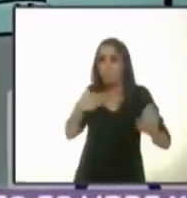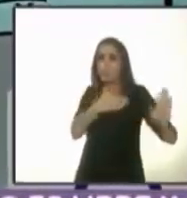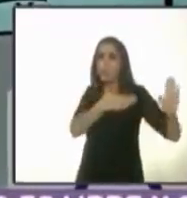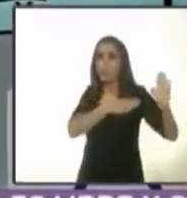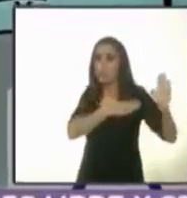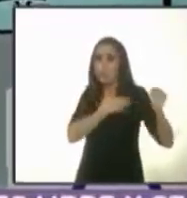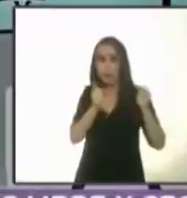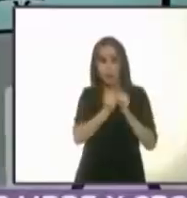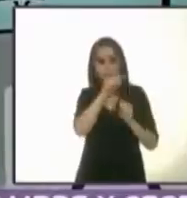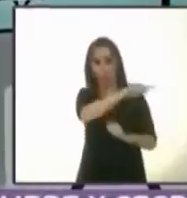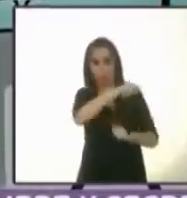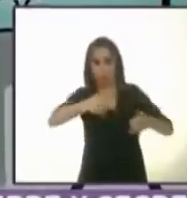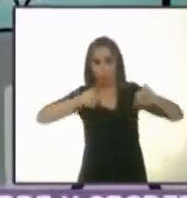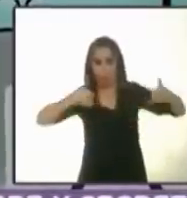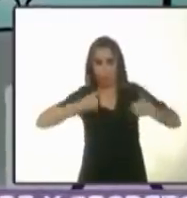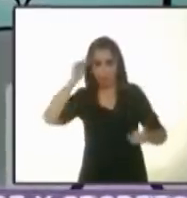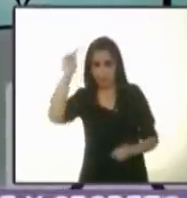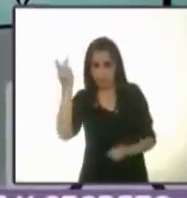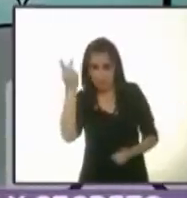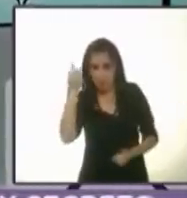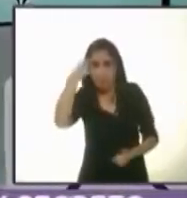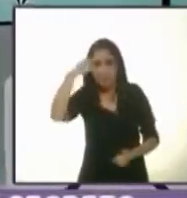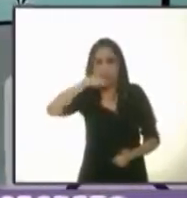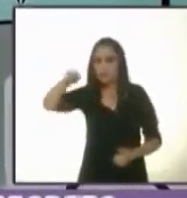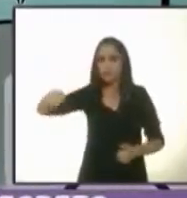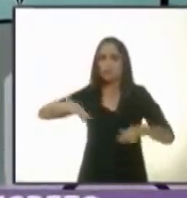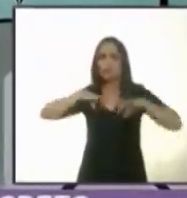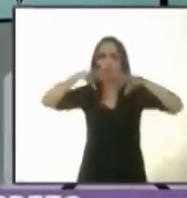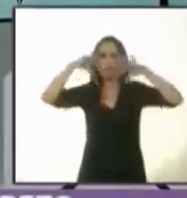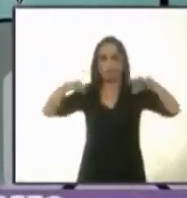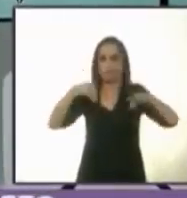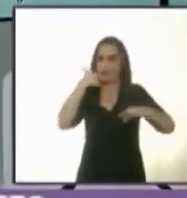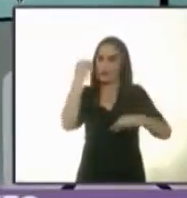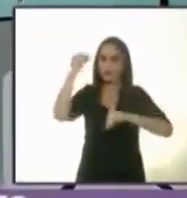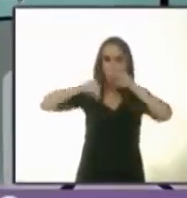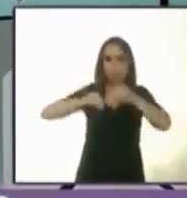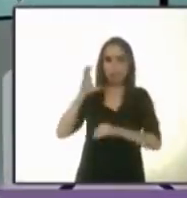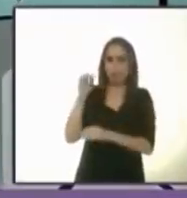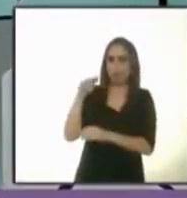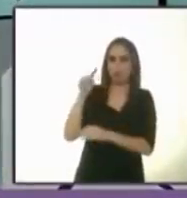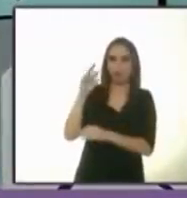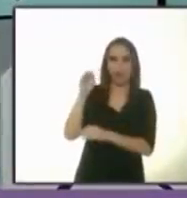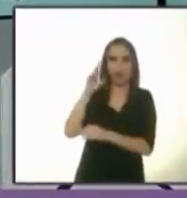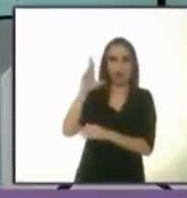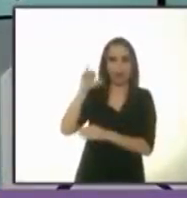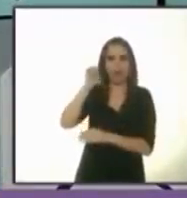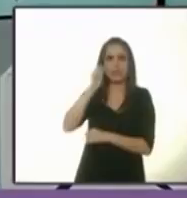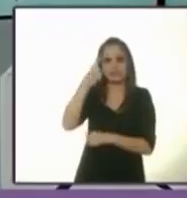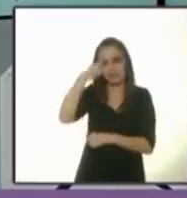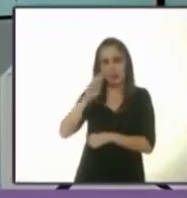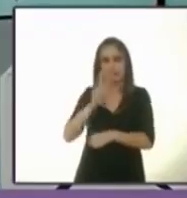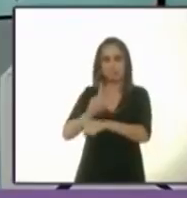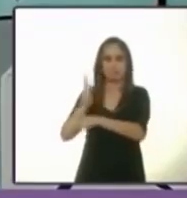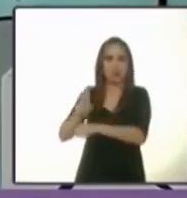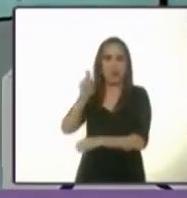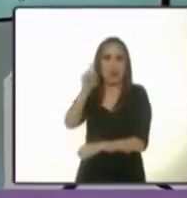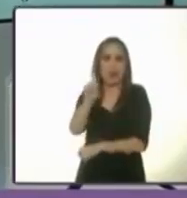los jóvenes del Politécnico para que se funde, se forme esta Contraloría Ciudadana en favor del agua.